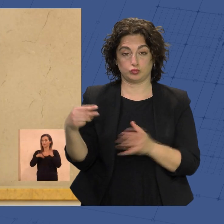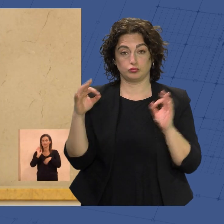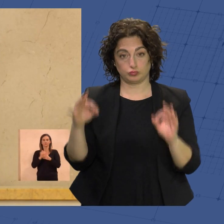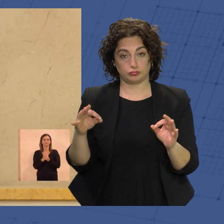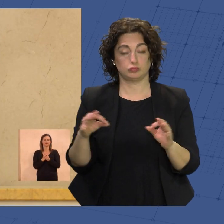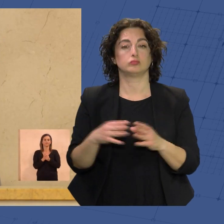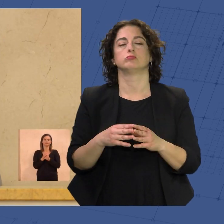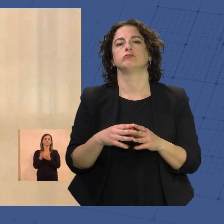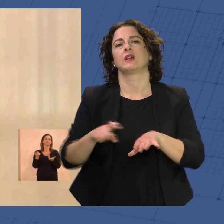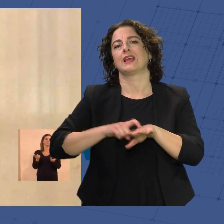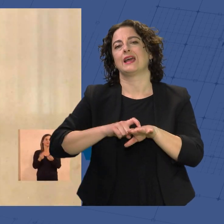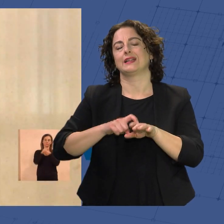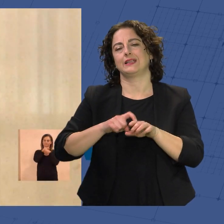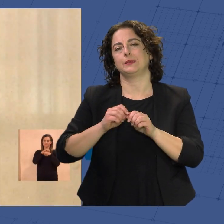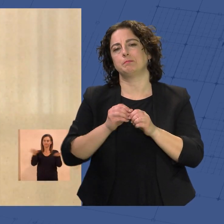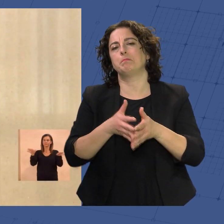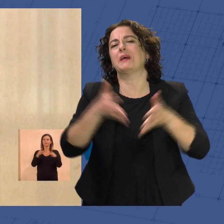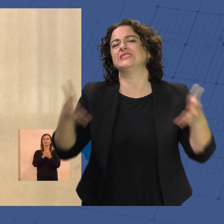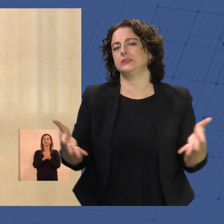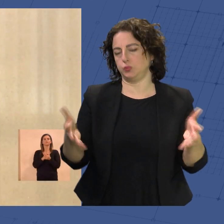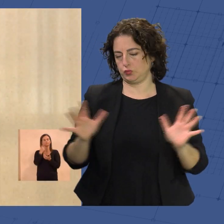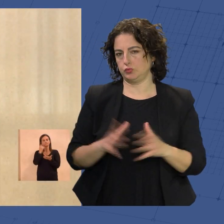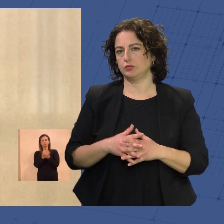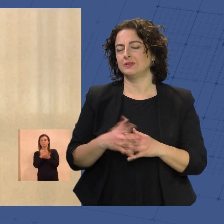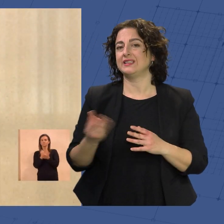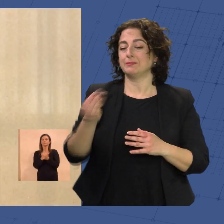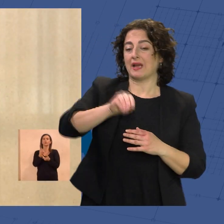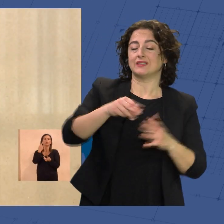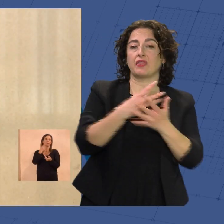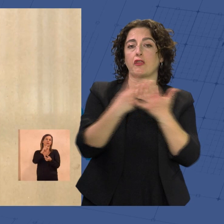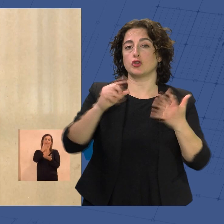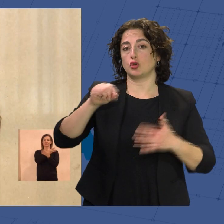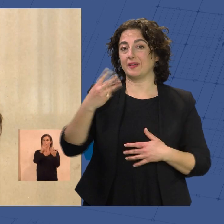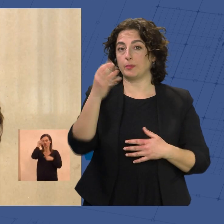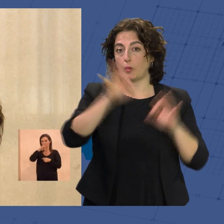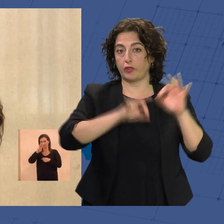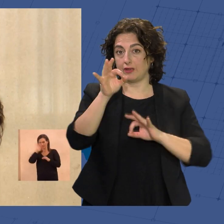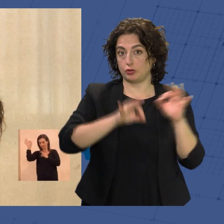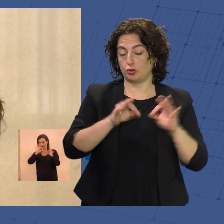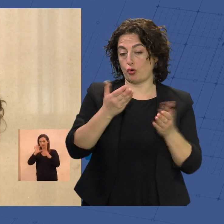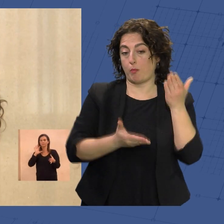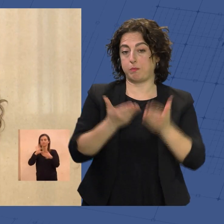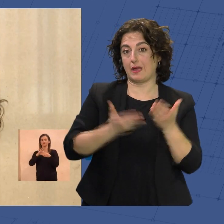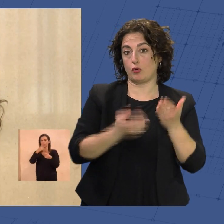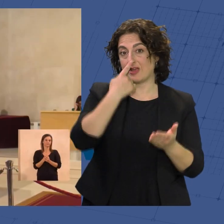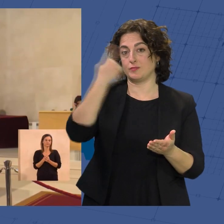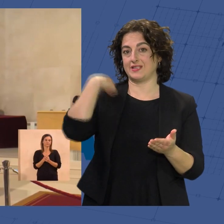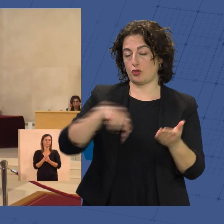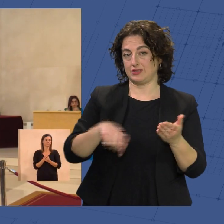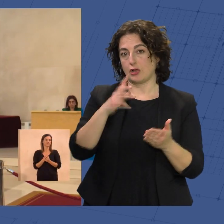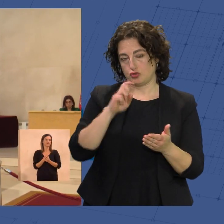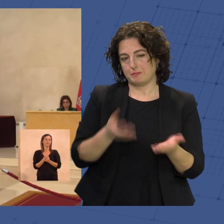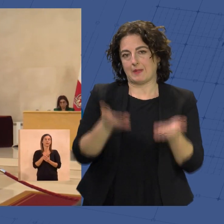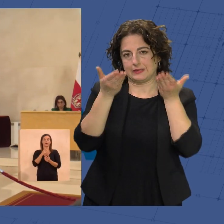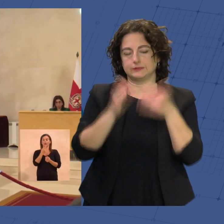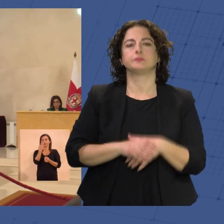de carácter expansivo y experimenta un incremento del 18,3% con respecto al ejercicio anterior. El